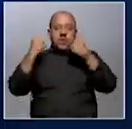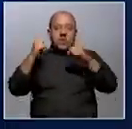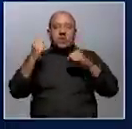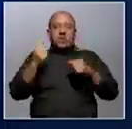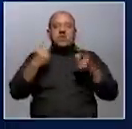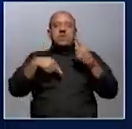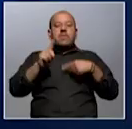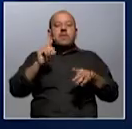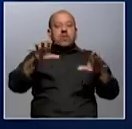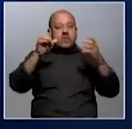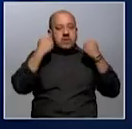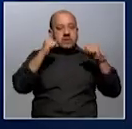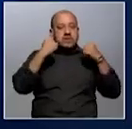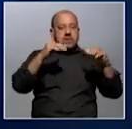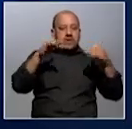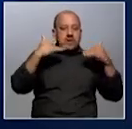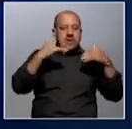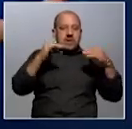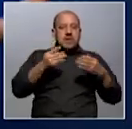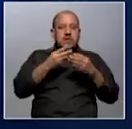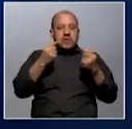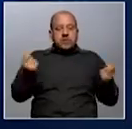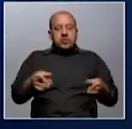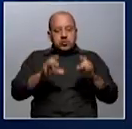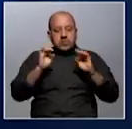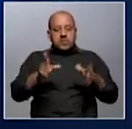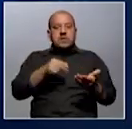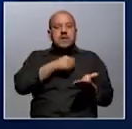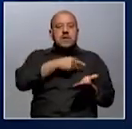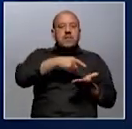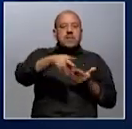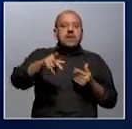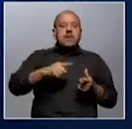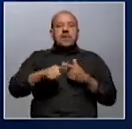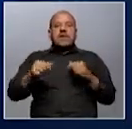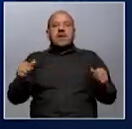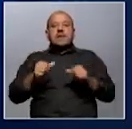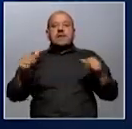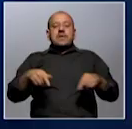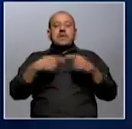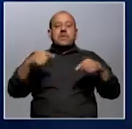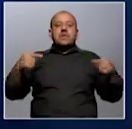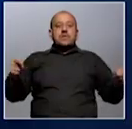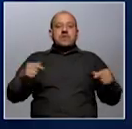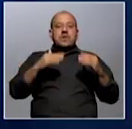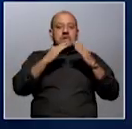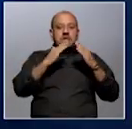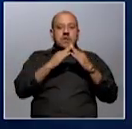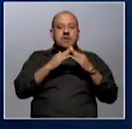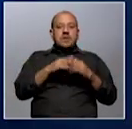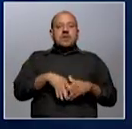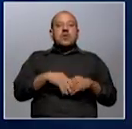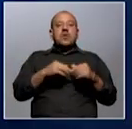Pero los ejercicios leves, es decir, solo caminar, moverse, levantar un chiche, hacer cosas de la casa, eso nos están protegiendo